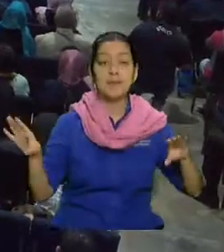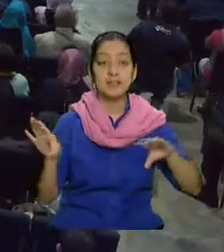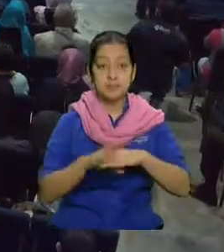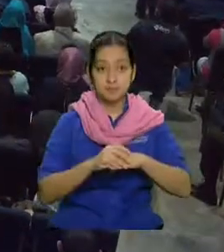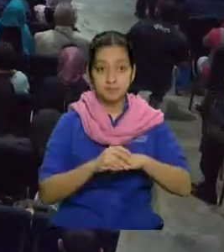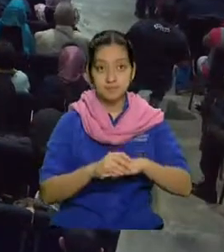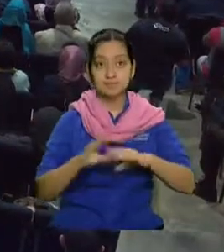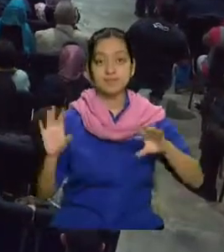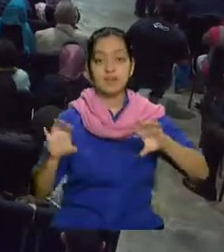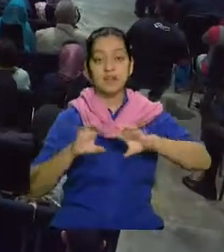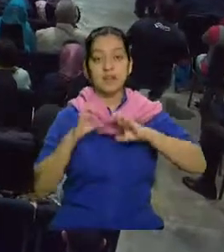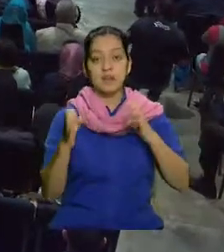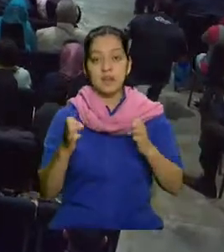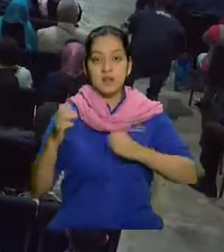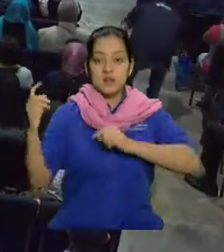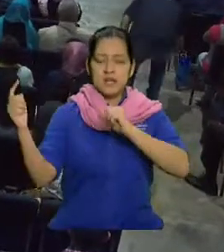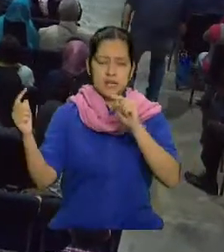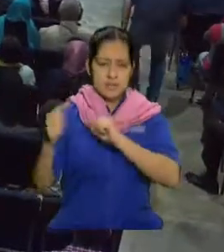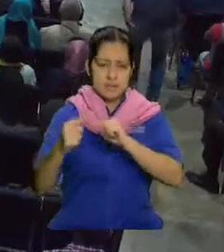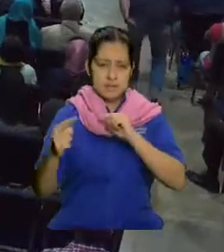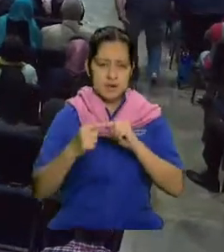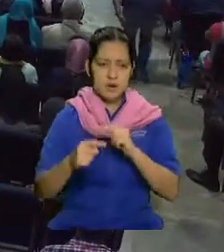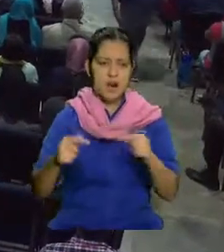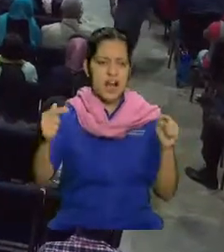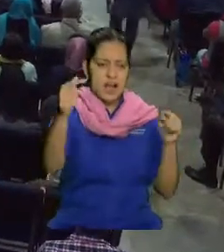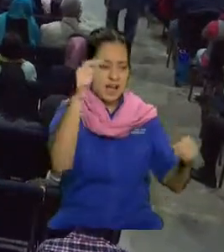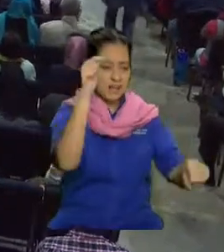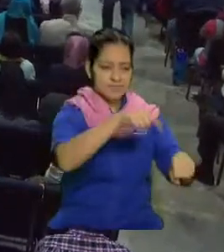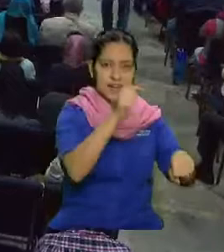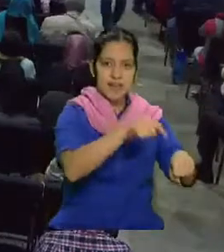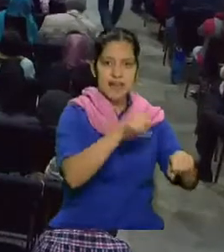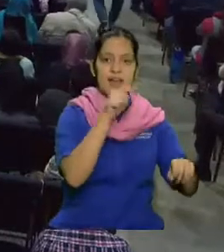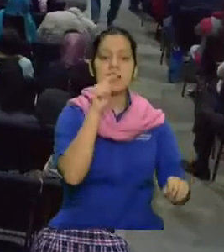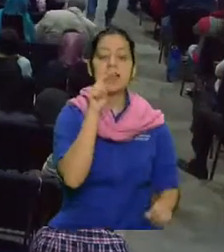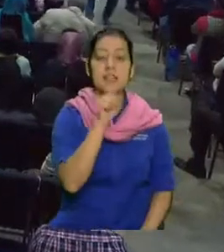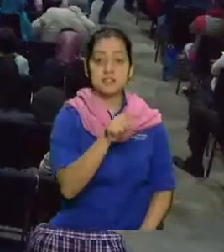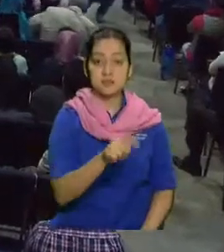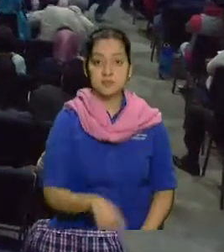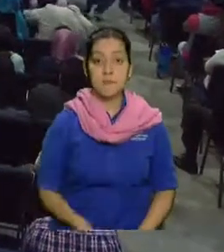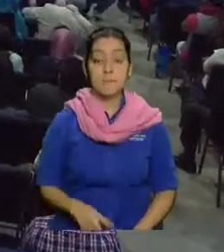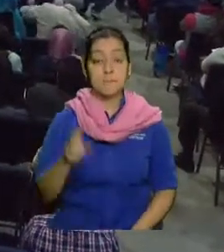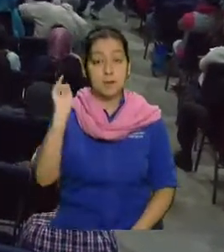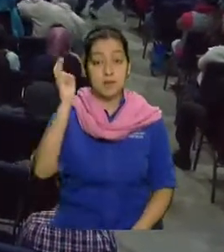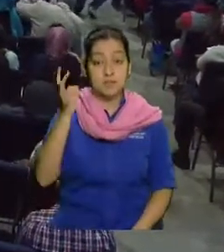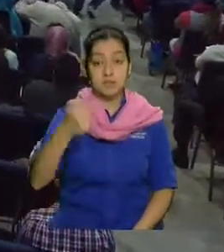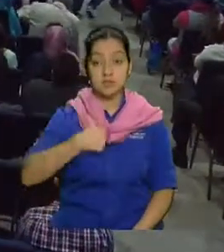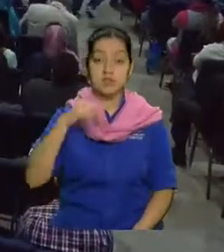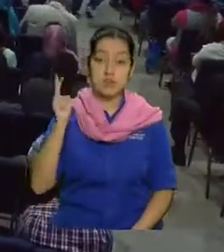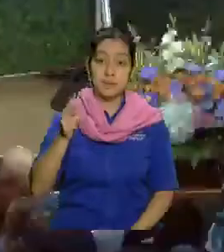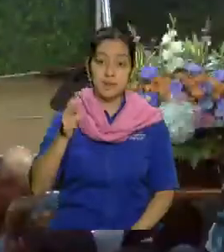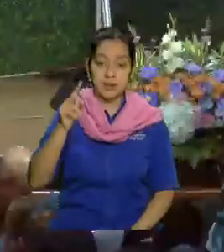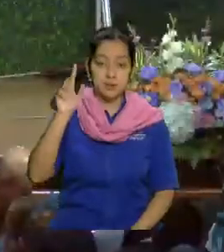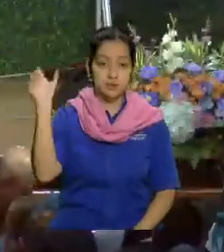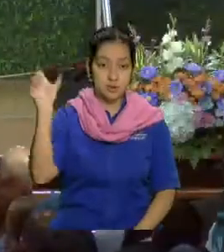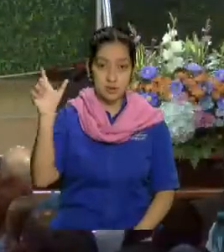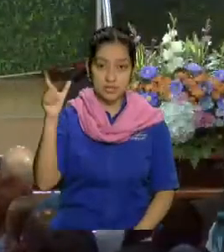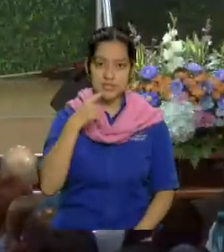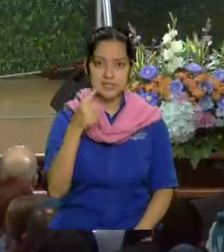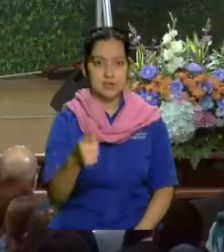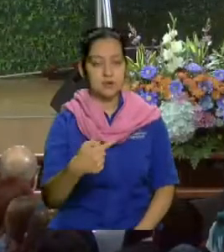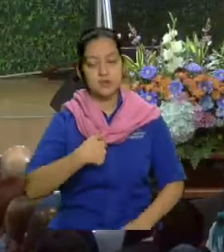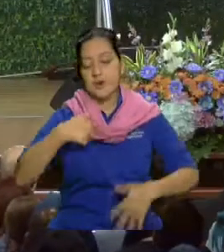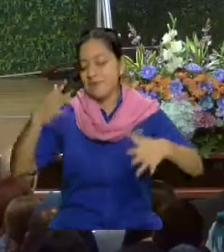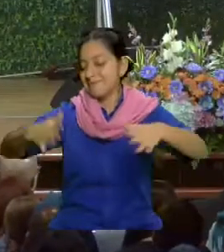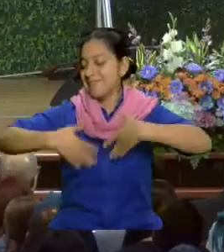Entonces, el enemigo se deja ir en contra de eso. Por eso yo siempre le digo a usted, cada vez que lo miro los lunes, que yo me regocijo de ver una